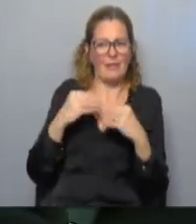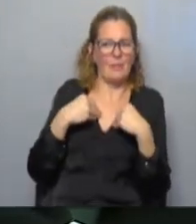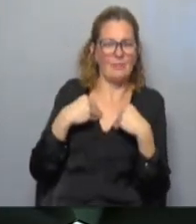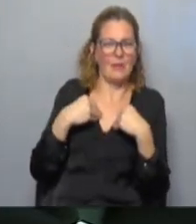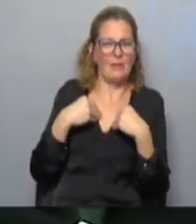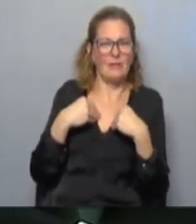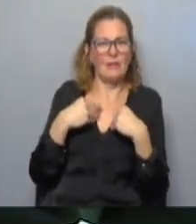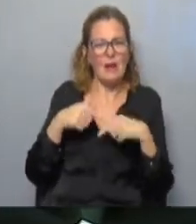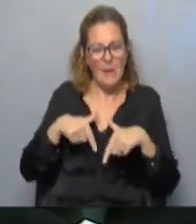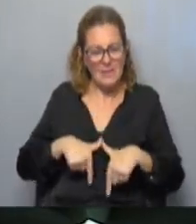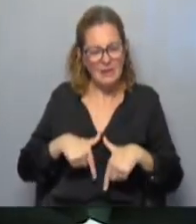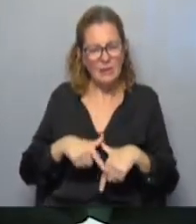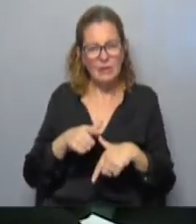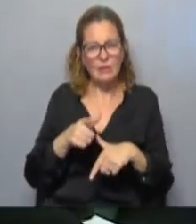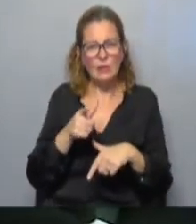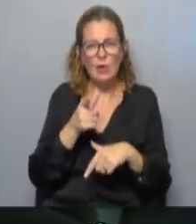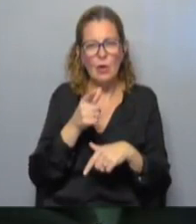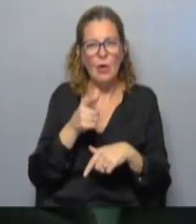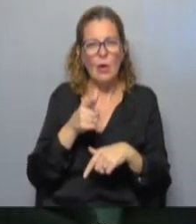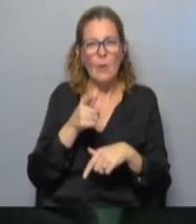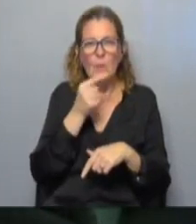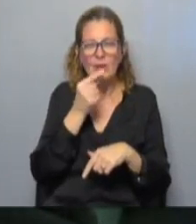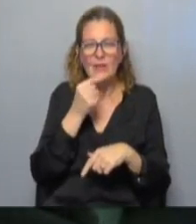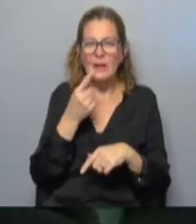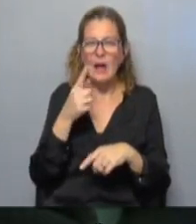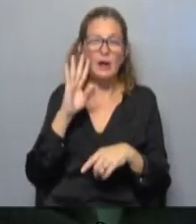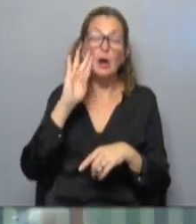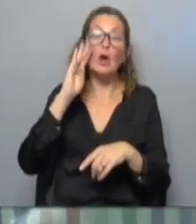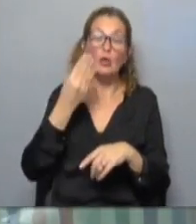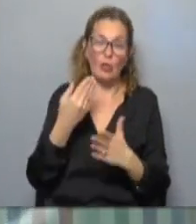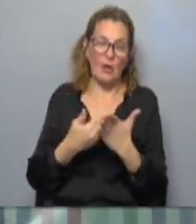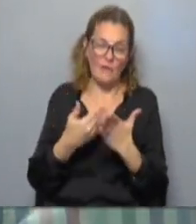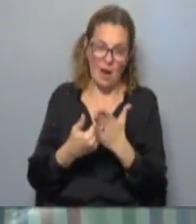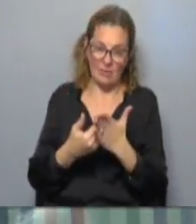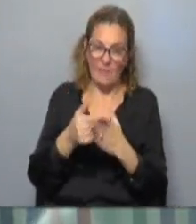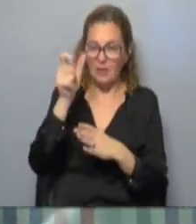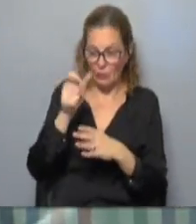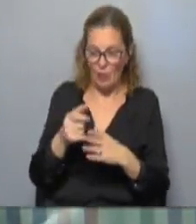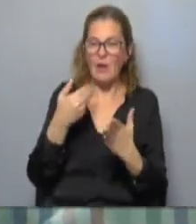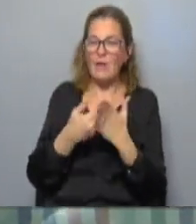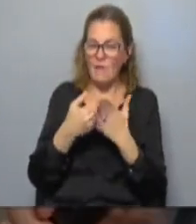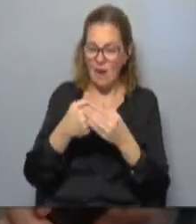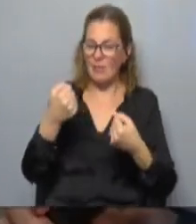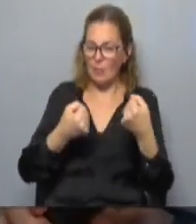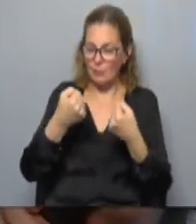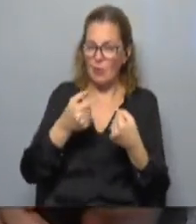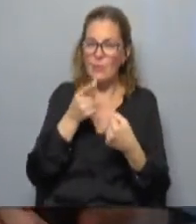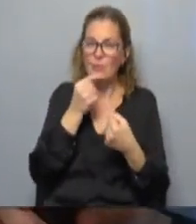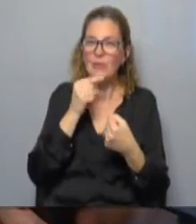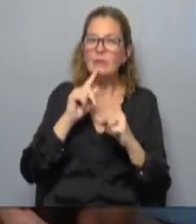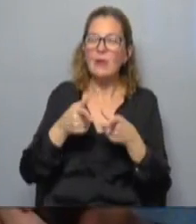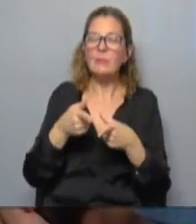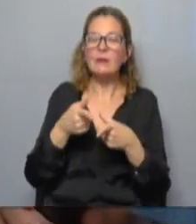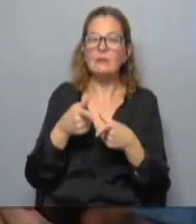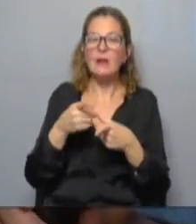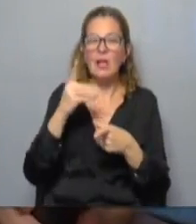El ministro Jeber reconoció que faltan efectivos, que faltan más patrulleros, lo dijo en Rivera. Y por otro lado, un integrante de la coalición de gobierno, como